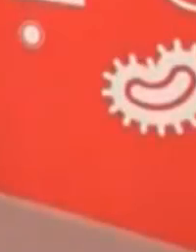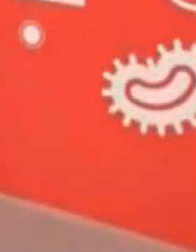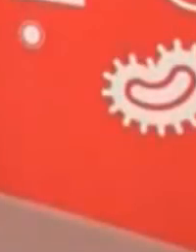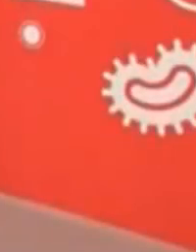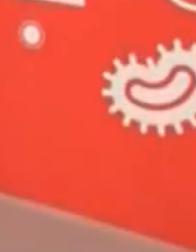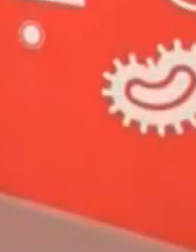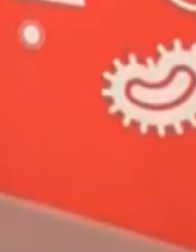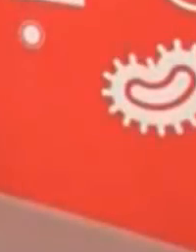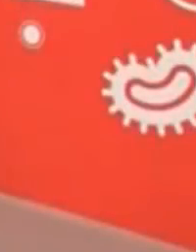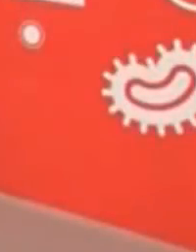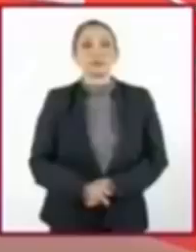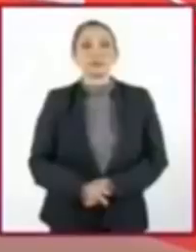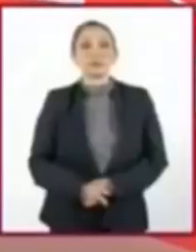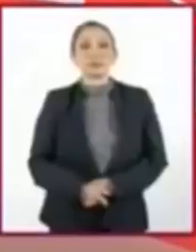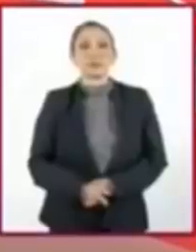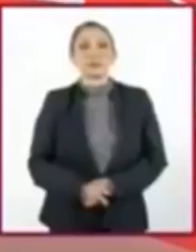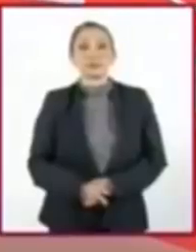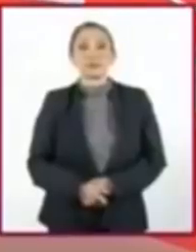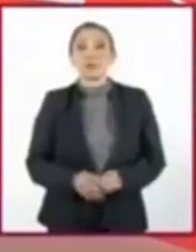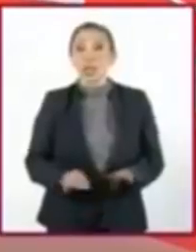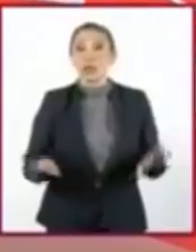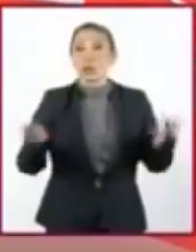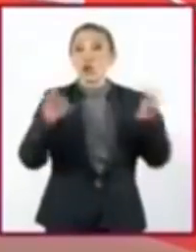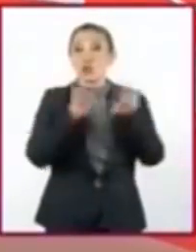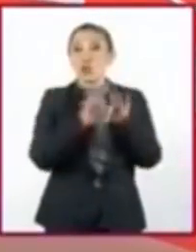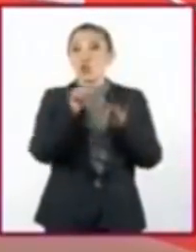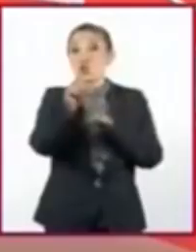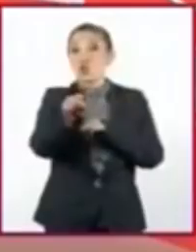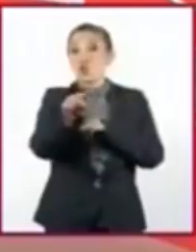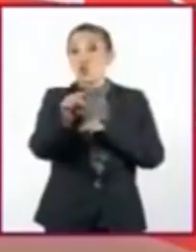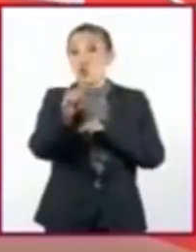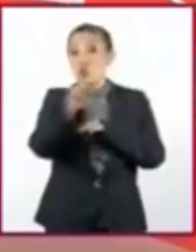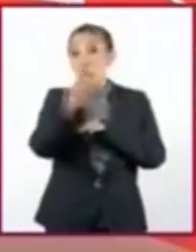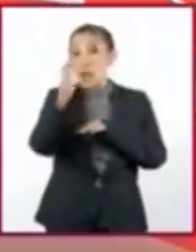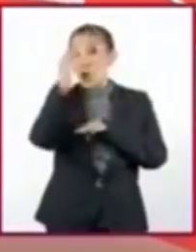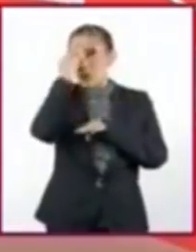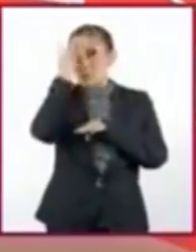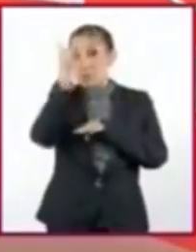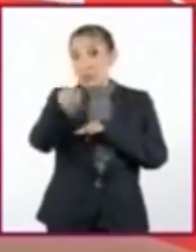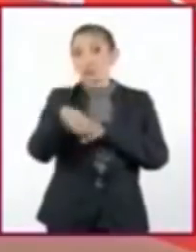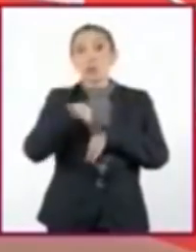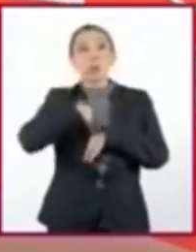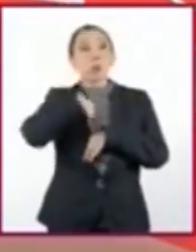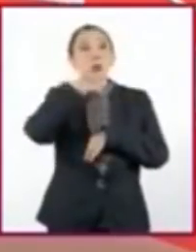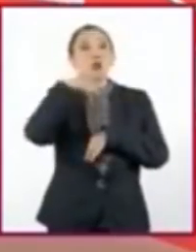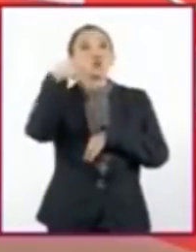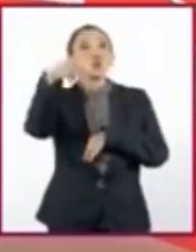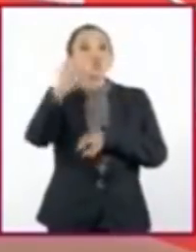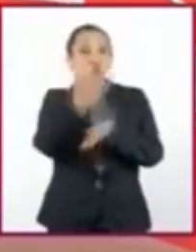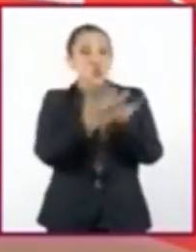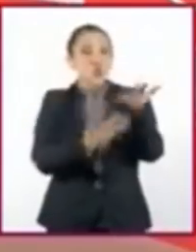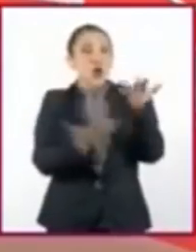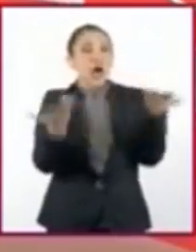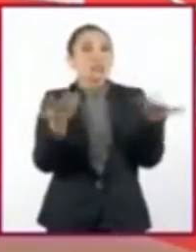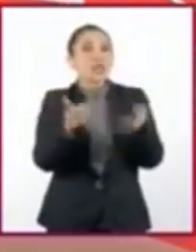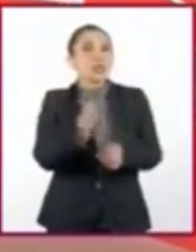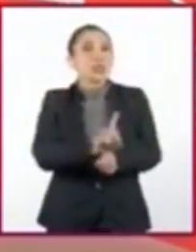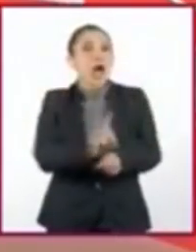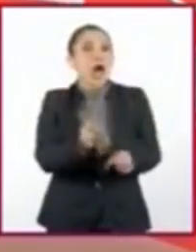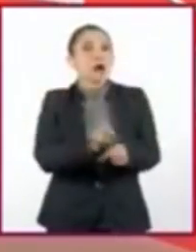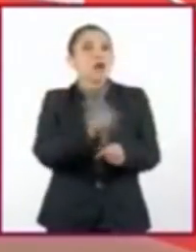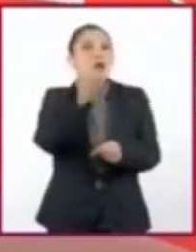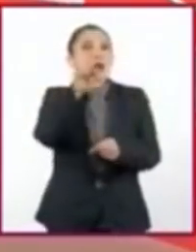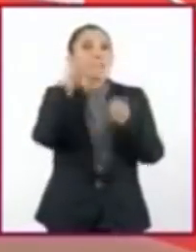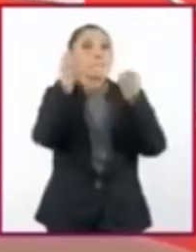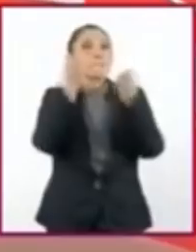Es importante que reconozcamos que aunque no nos demos cuenta, nuestros actos cotidianos causan la